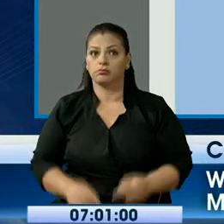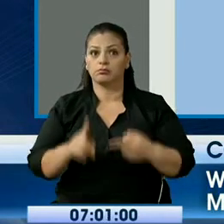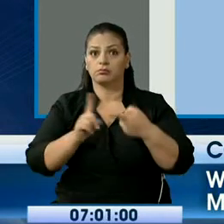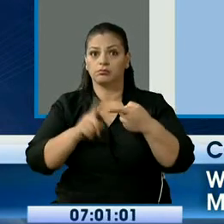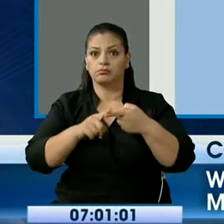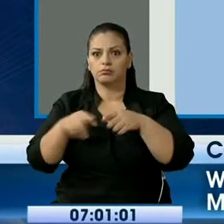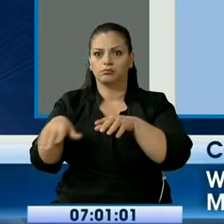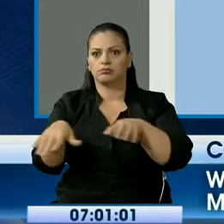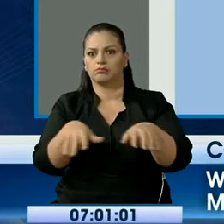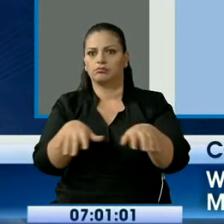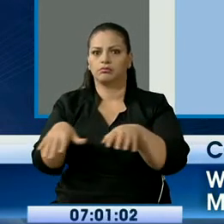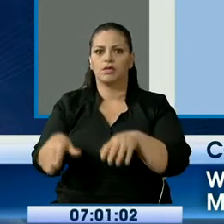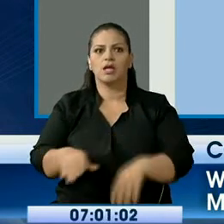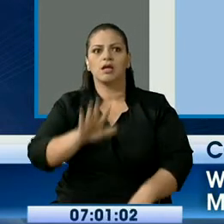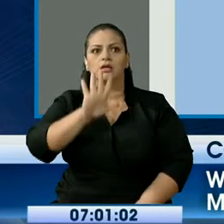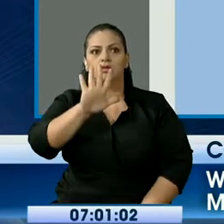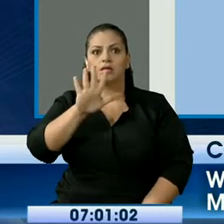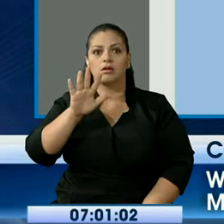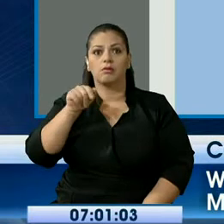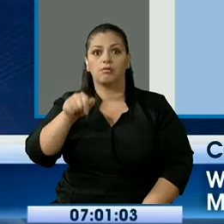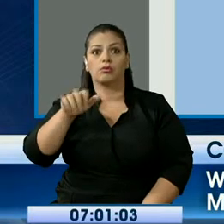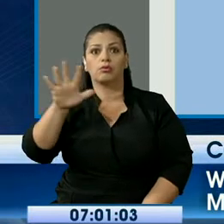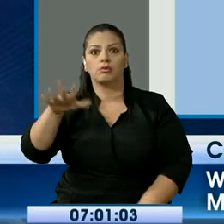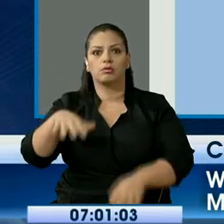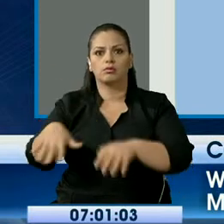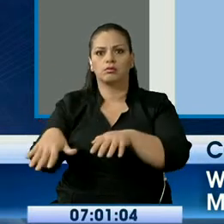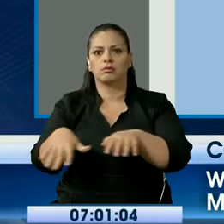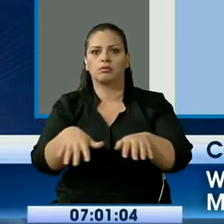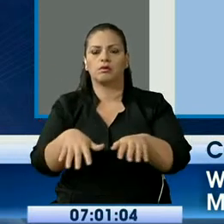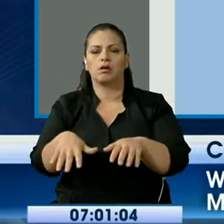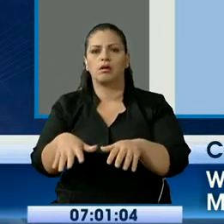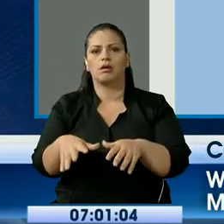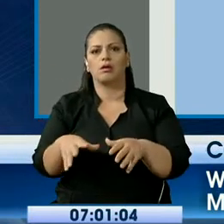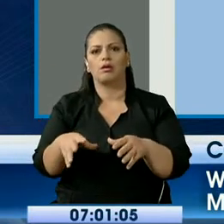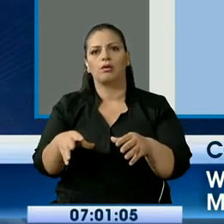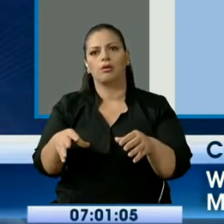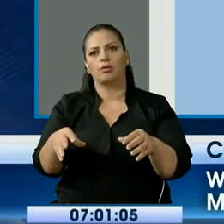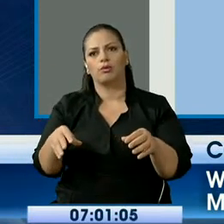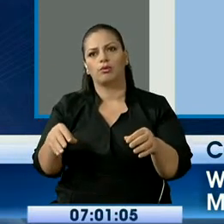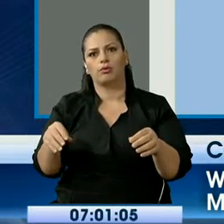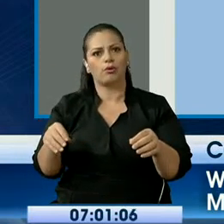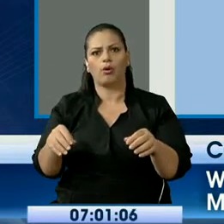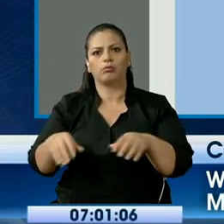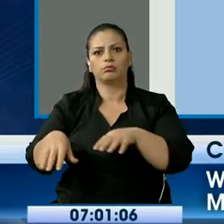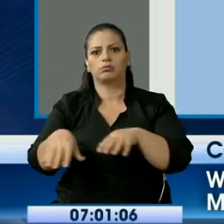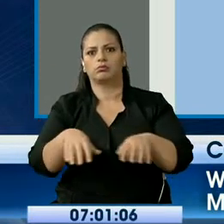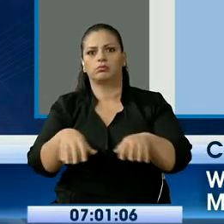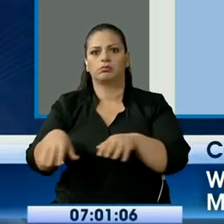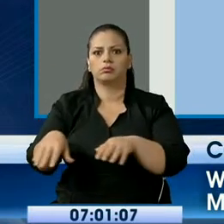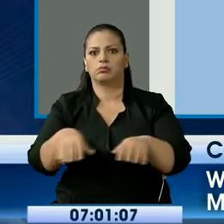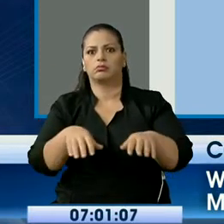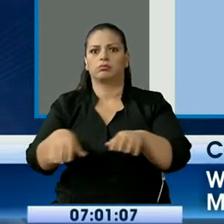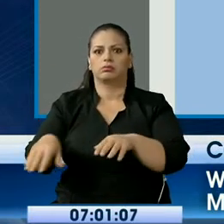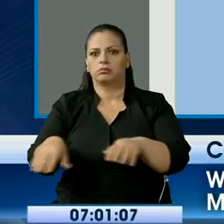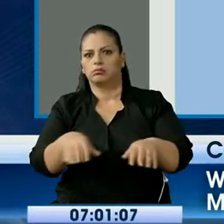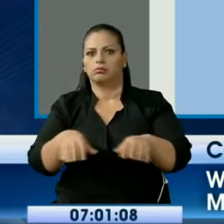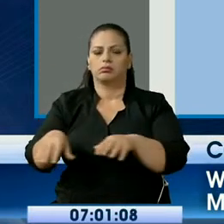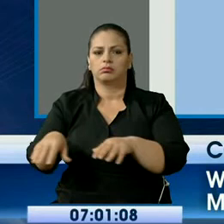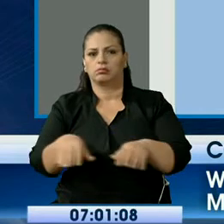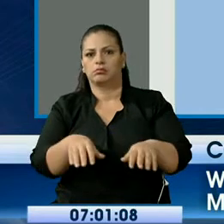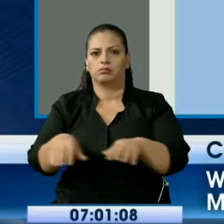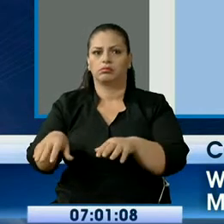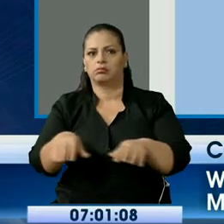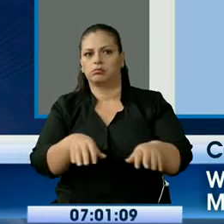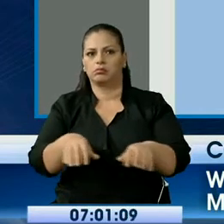lento, demoró un poco para pasar. Sin embargo, tal vez por la hora, la gente, hubo mucha gente que no sintió